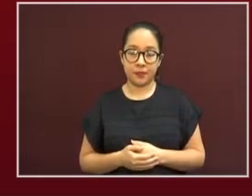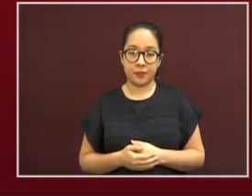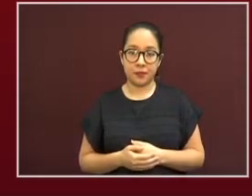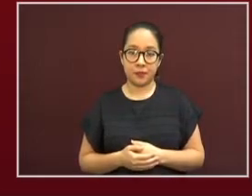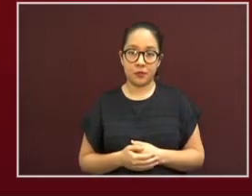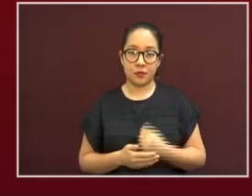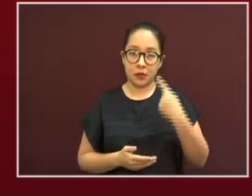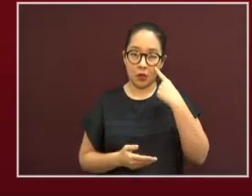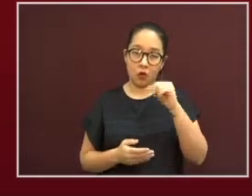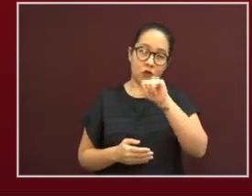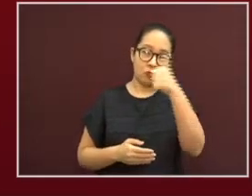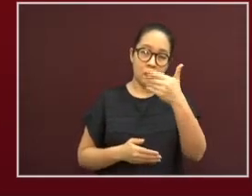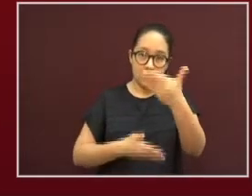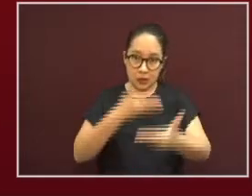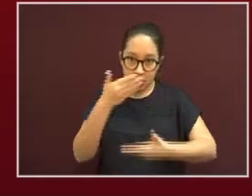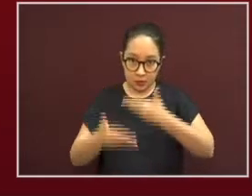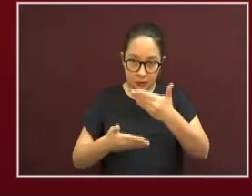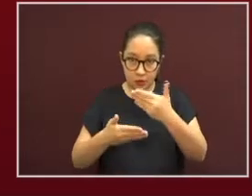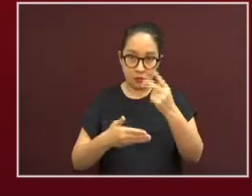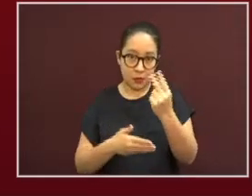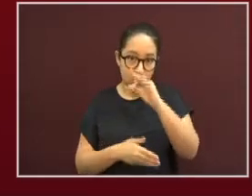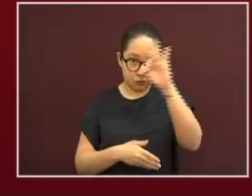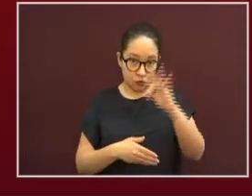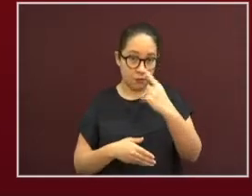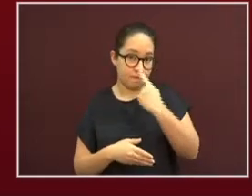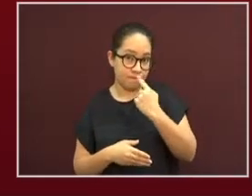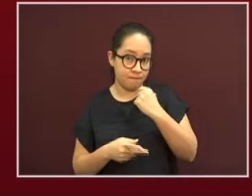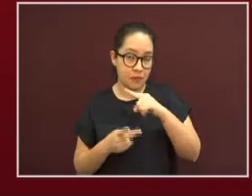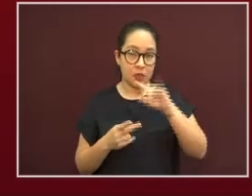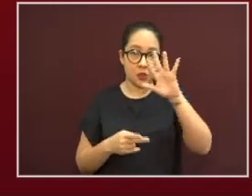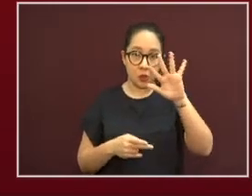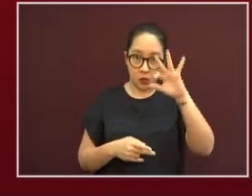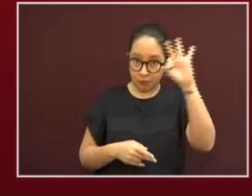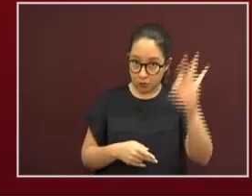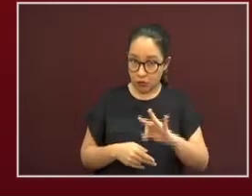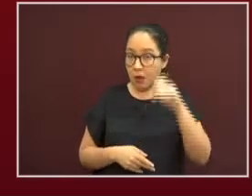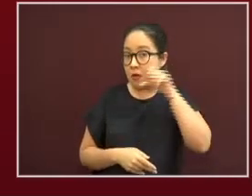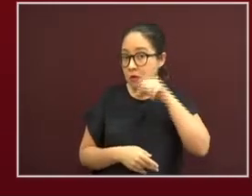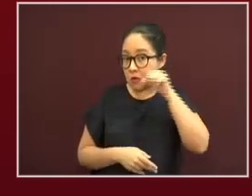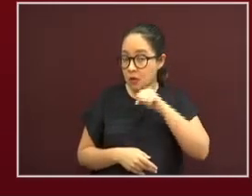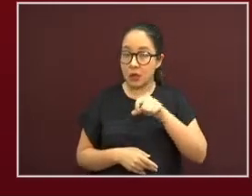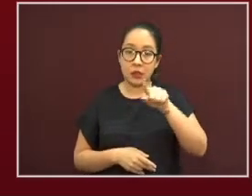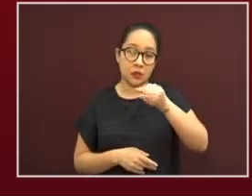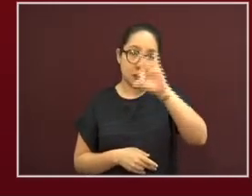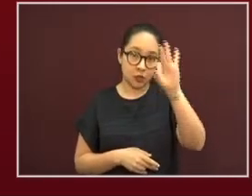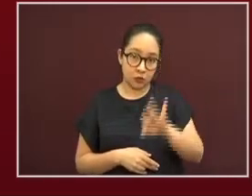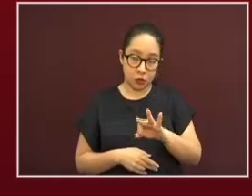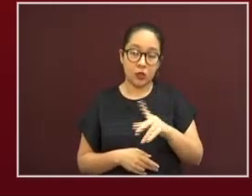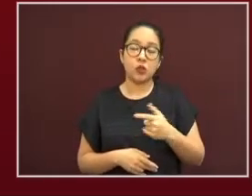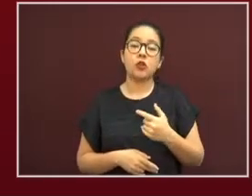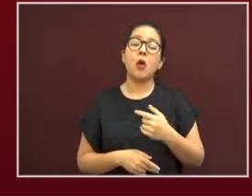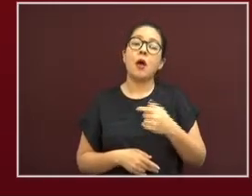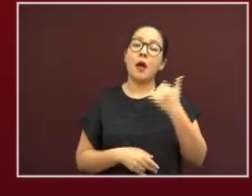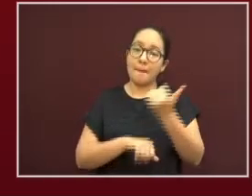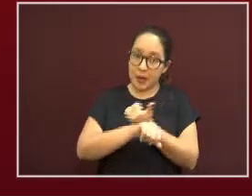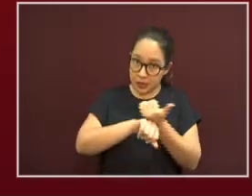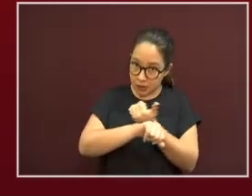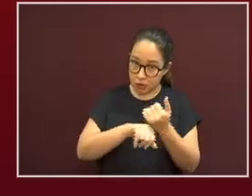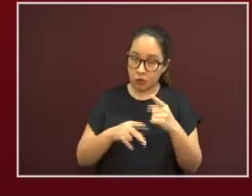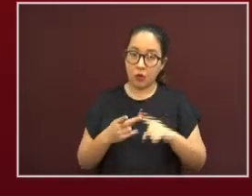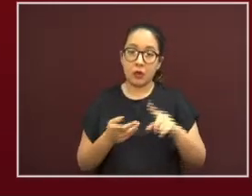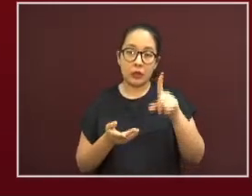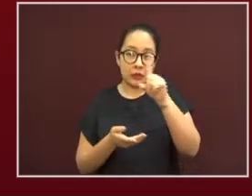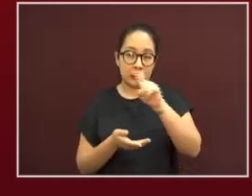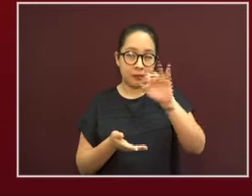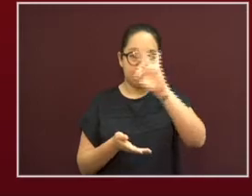al 25% en rojo, al 50% en naranja, 75% en amarillo y 100% en